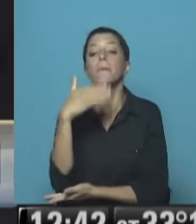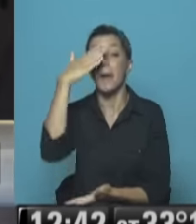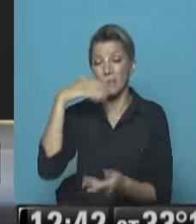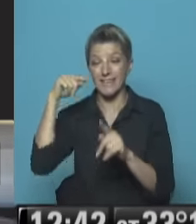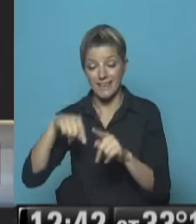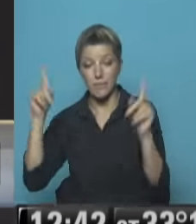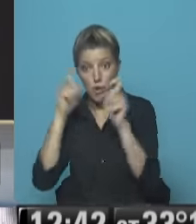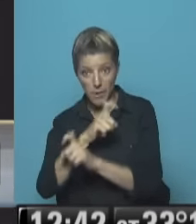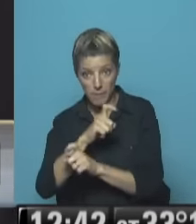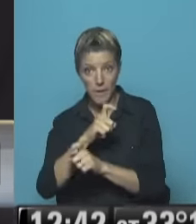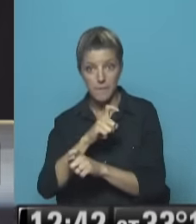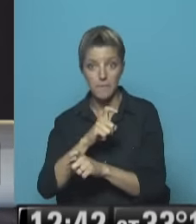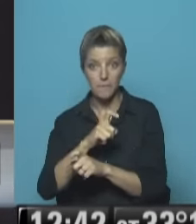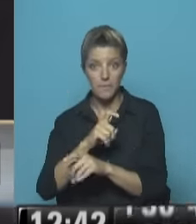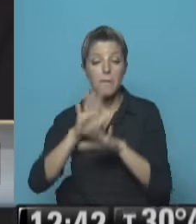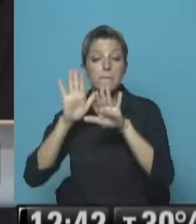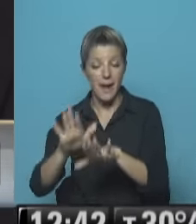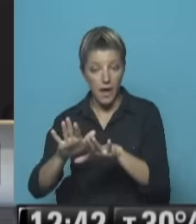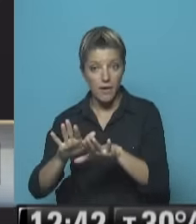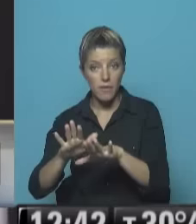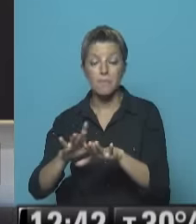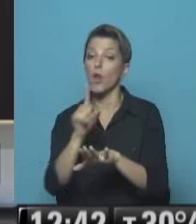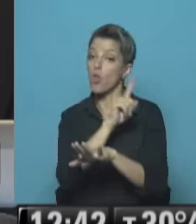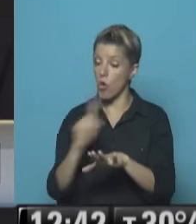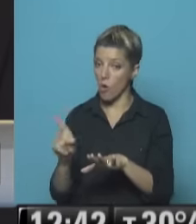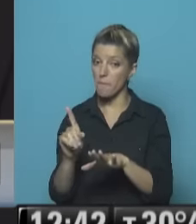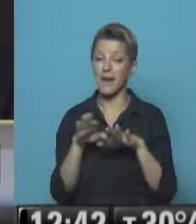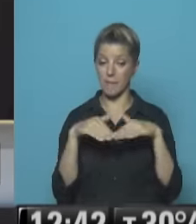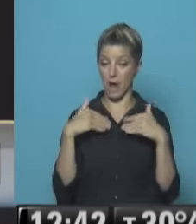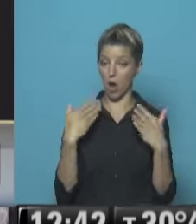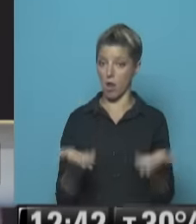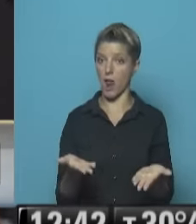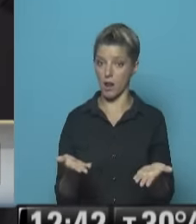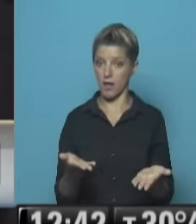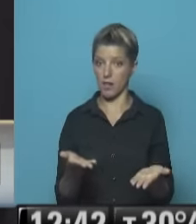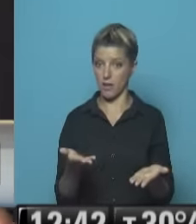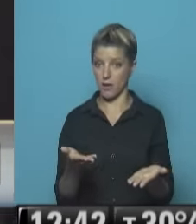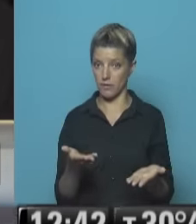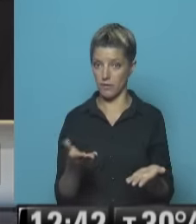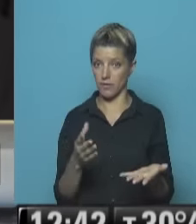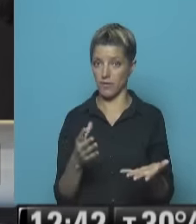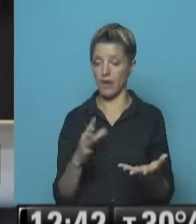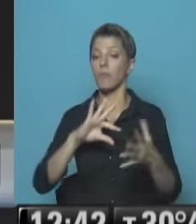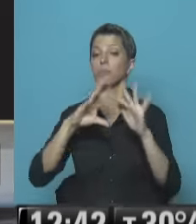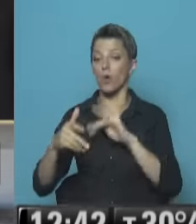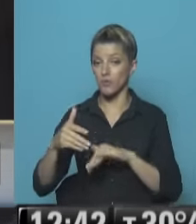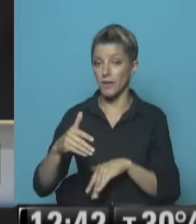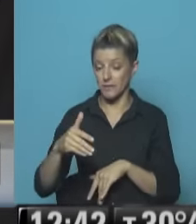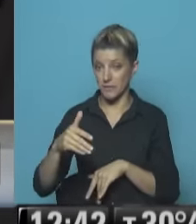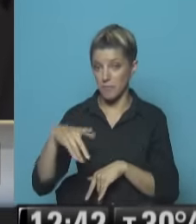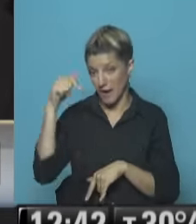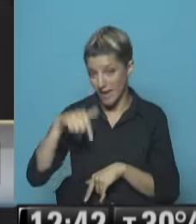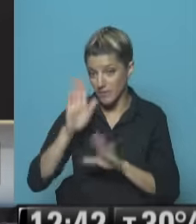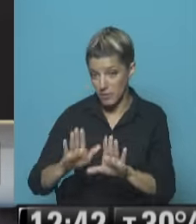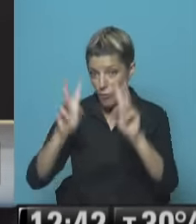problema Pero no para tratar de limpiar O mejorar las condiciones Que le dan base Le dan fundamento a todo